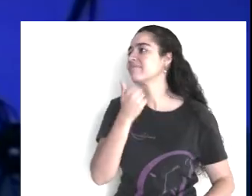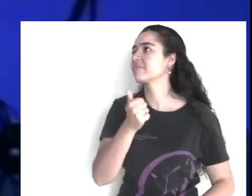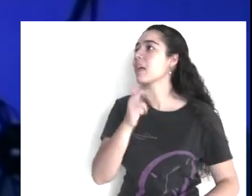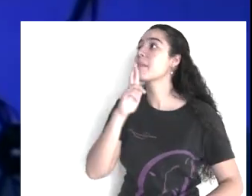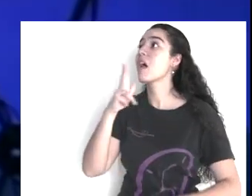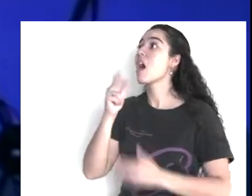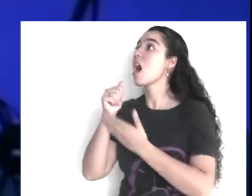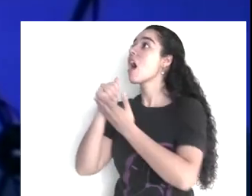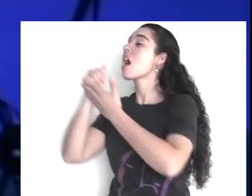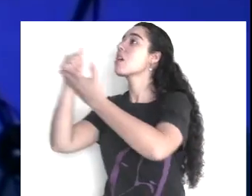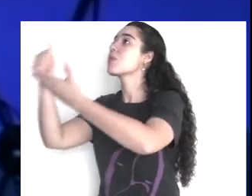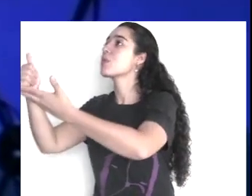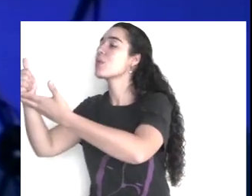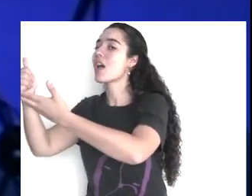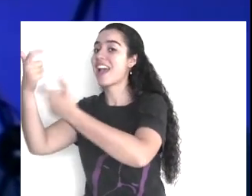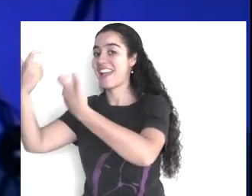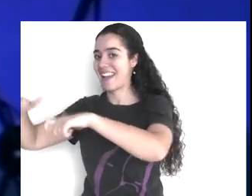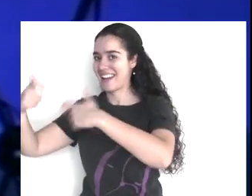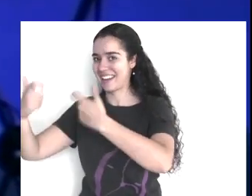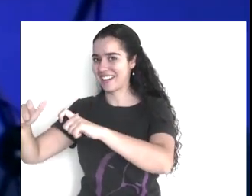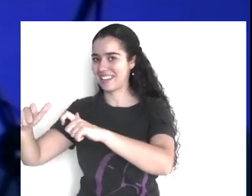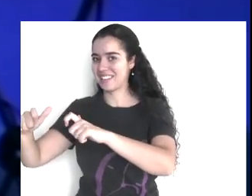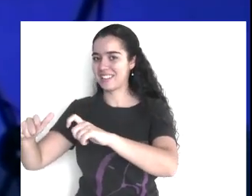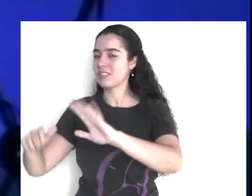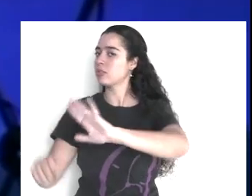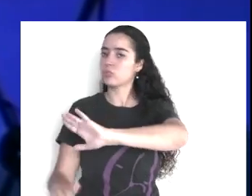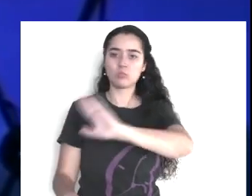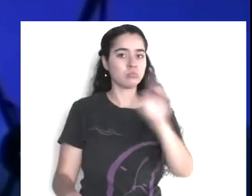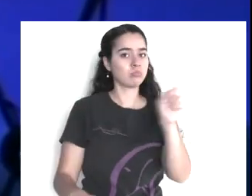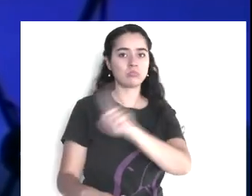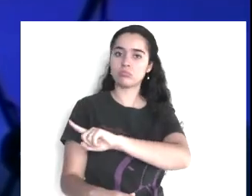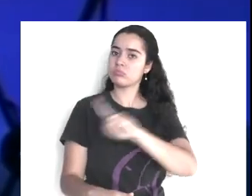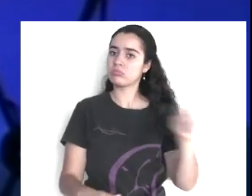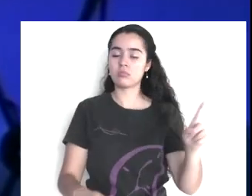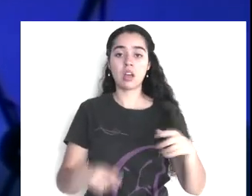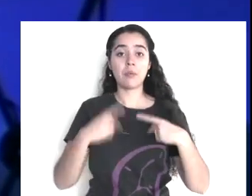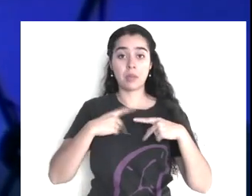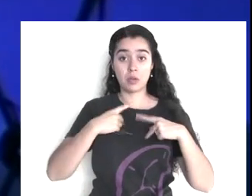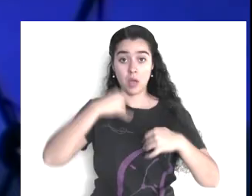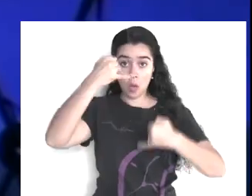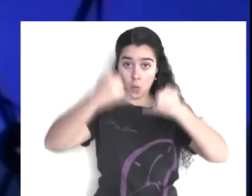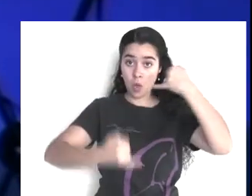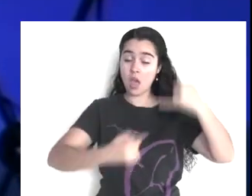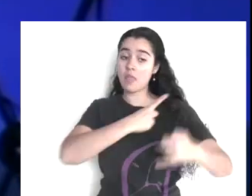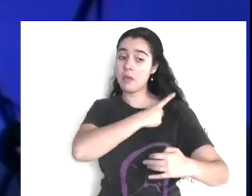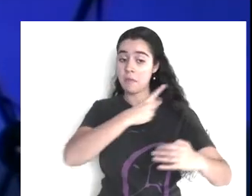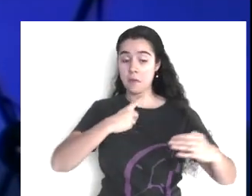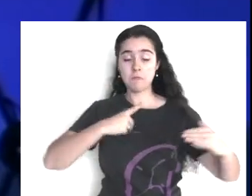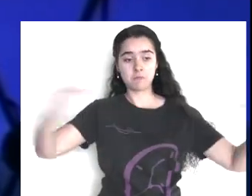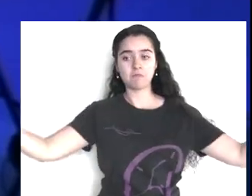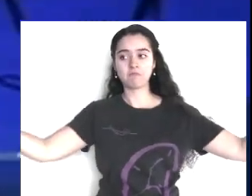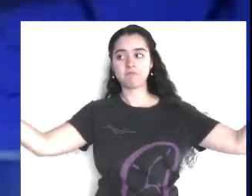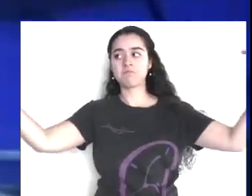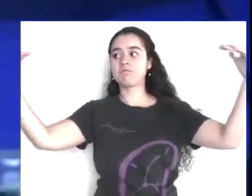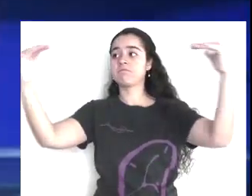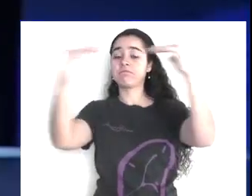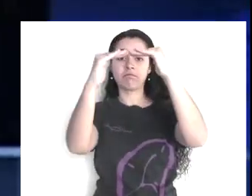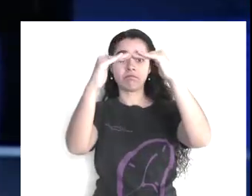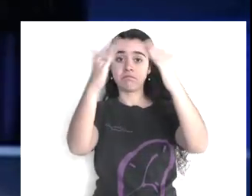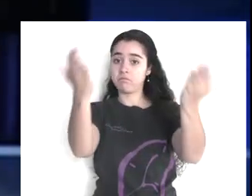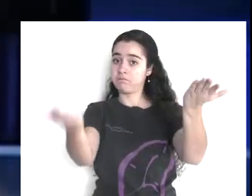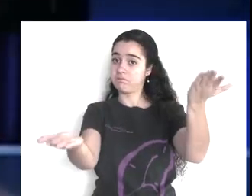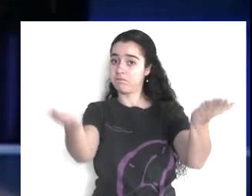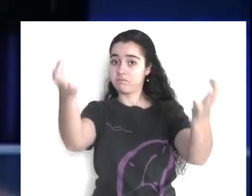el pequeño, dice, así al pequeño, como al grande, oiréis, o sea, escucharás,